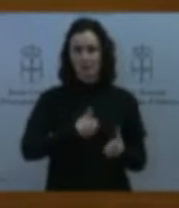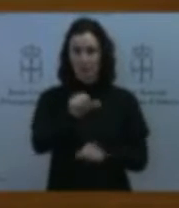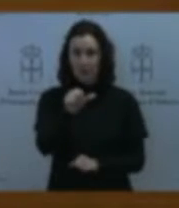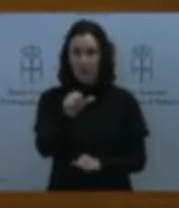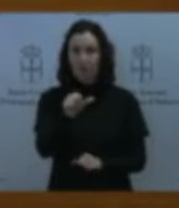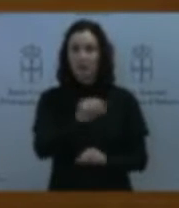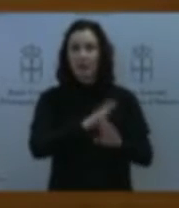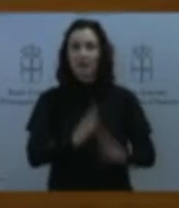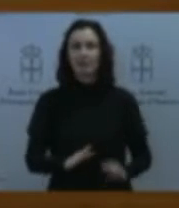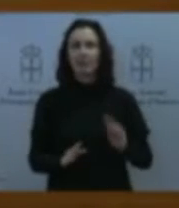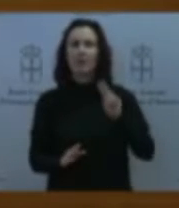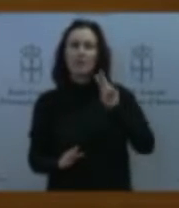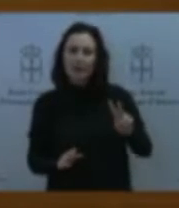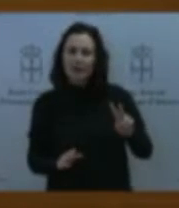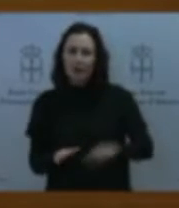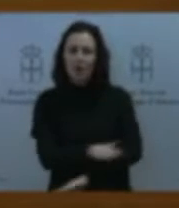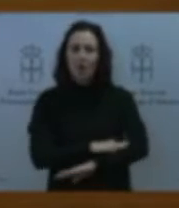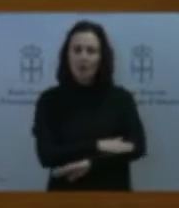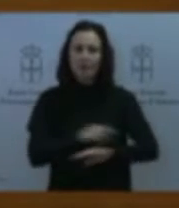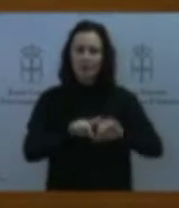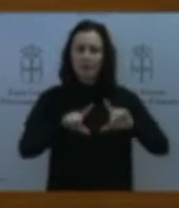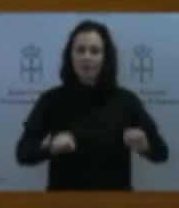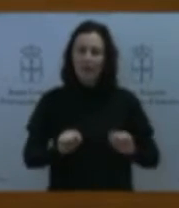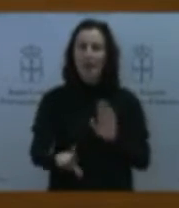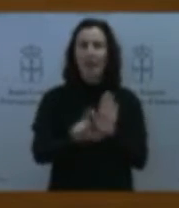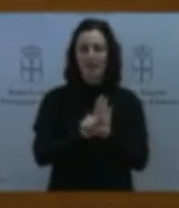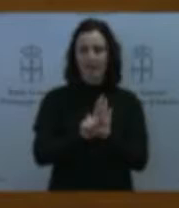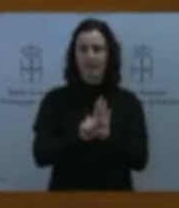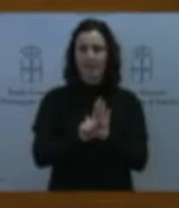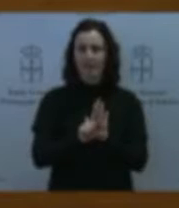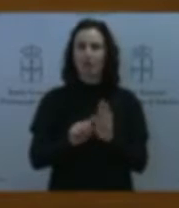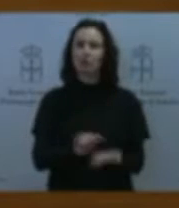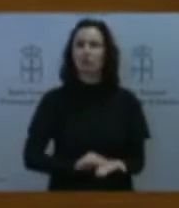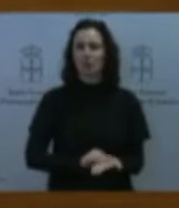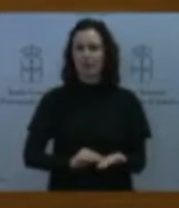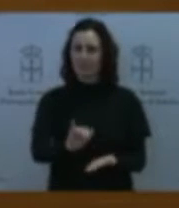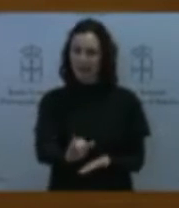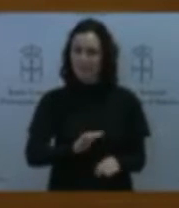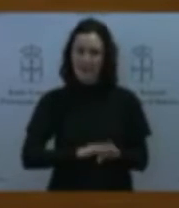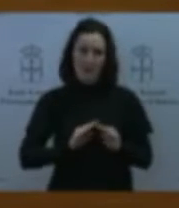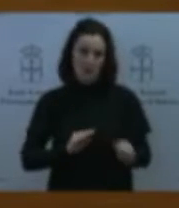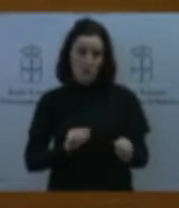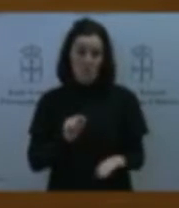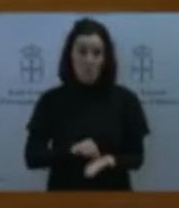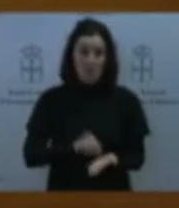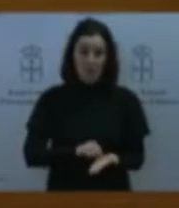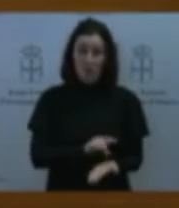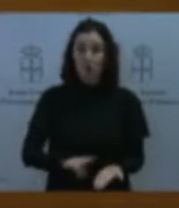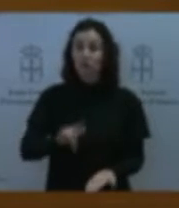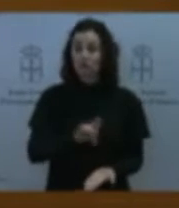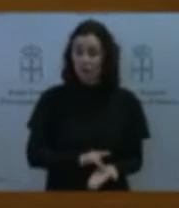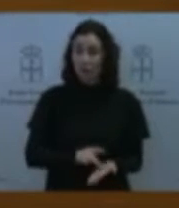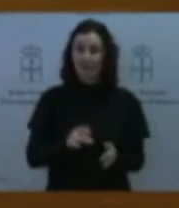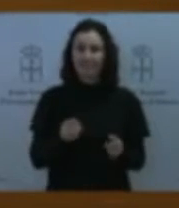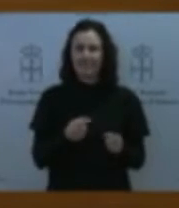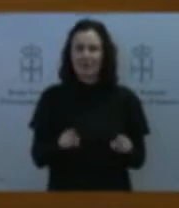cumpla esa ley y aporte soluciones también para el momento en el que estamos, no tirar por el desagüe todo el trabajo realizado